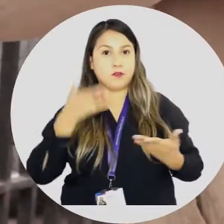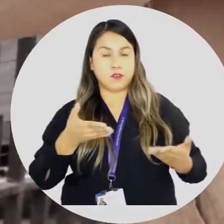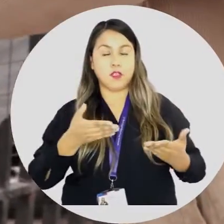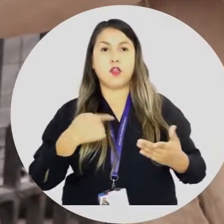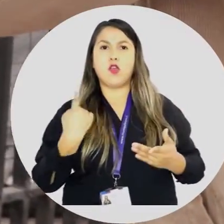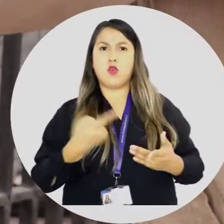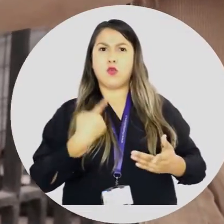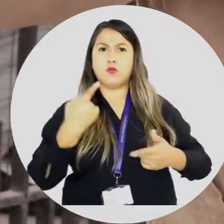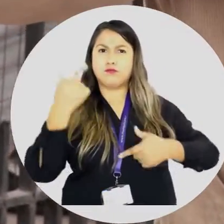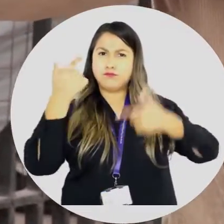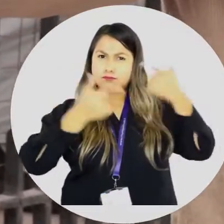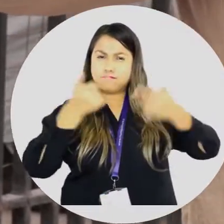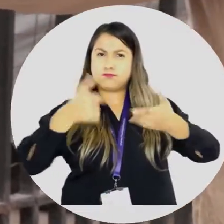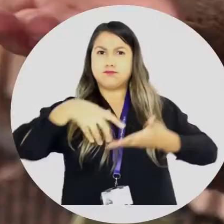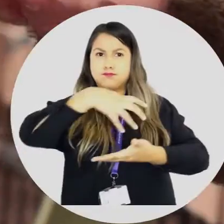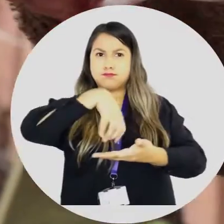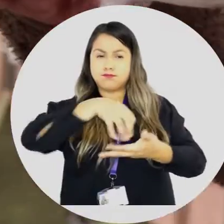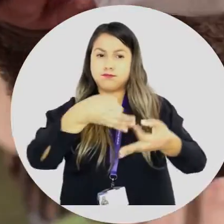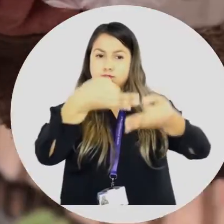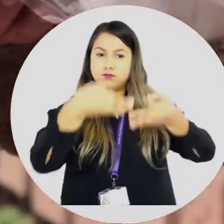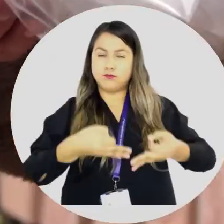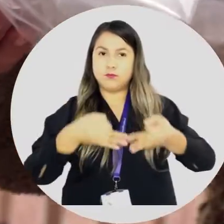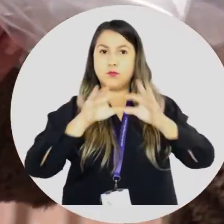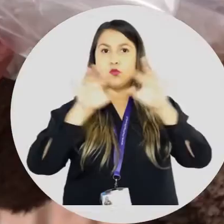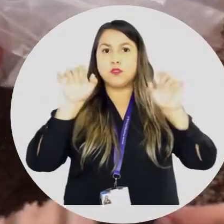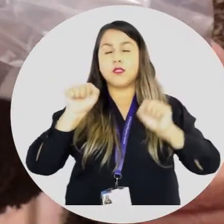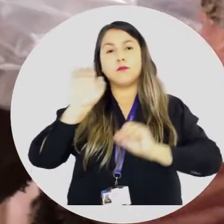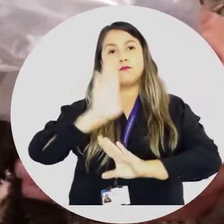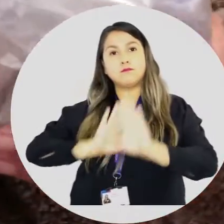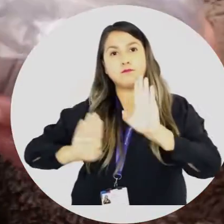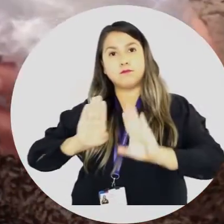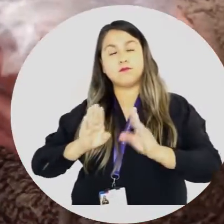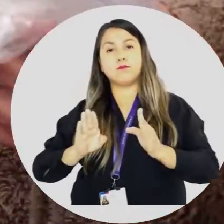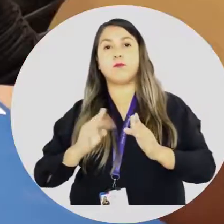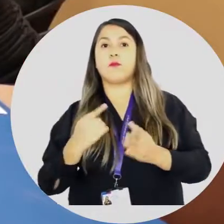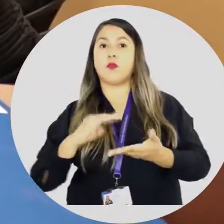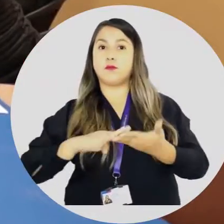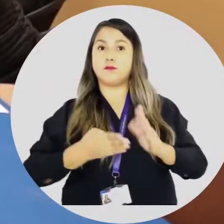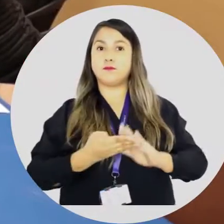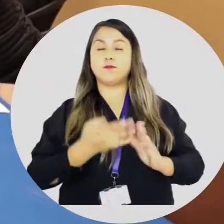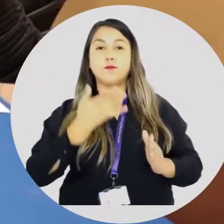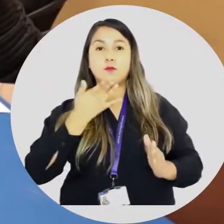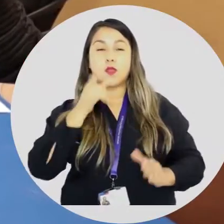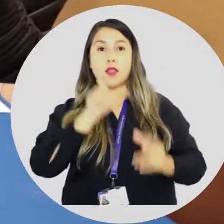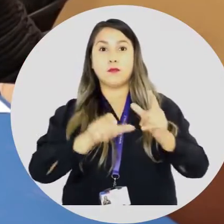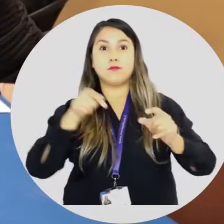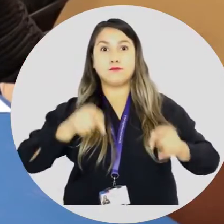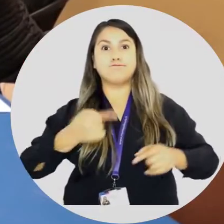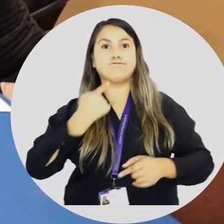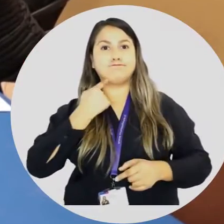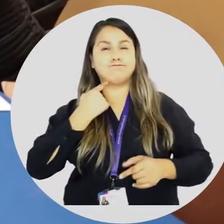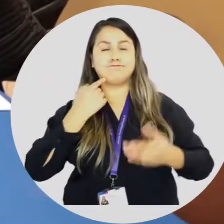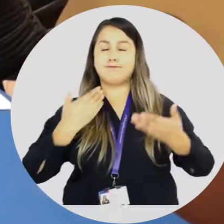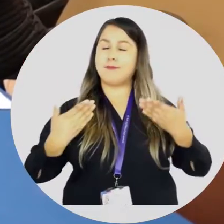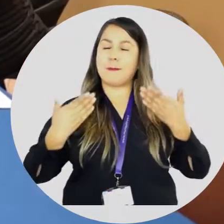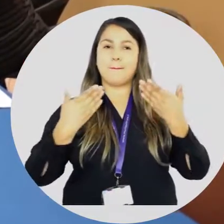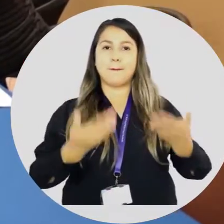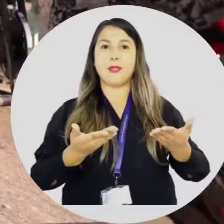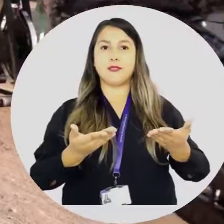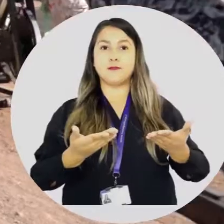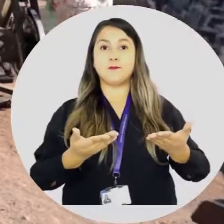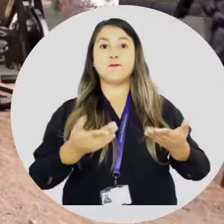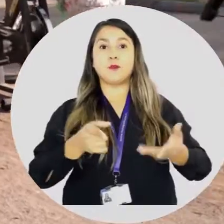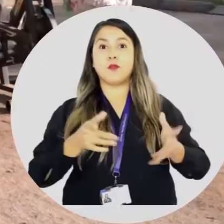política comunal que garantice un sistema de cuidados para nuestra comunidad, porque las y los quilicuranos lo merecen.